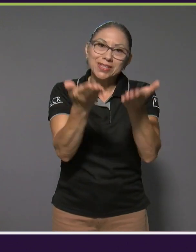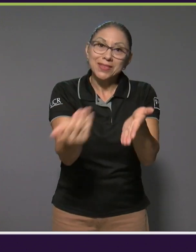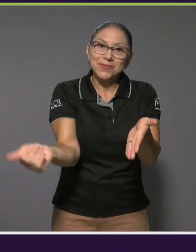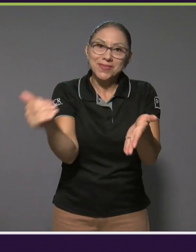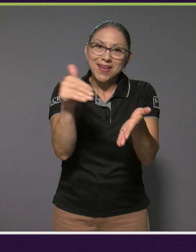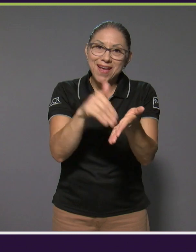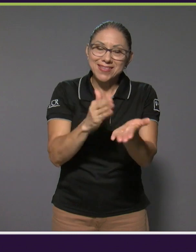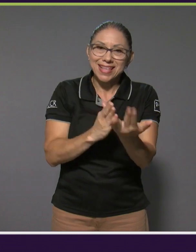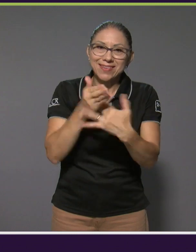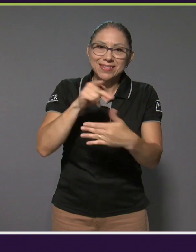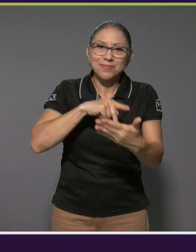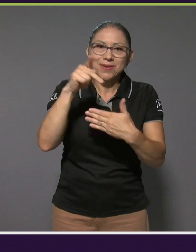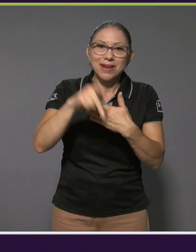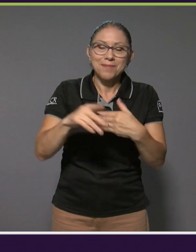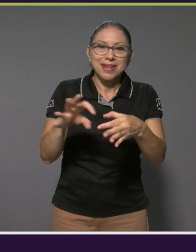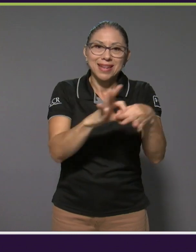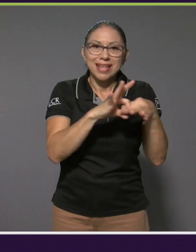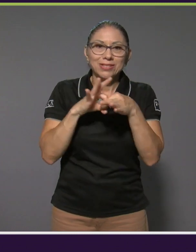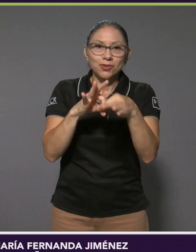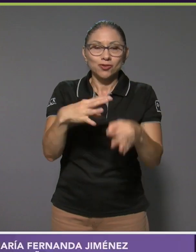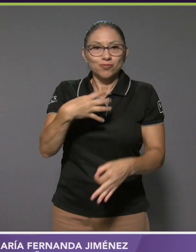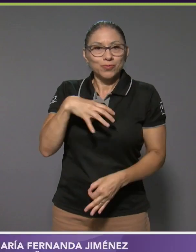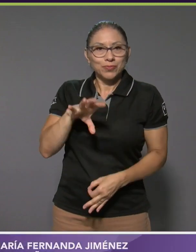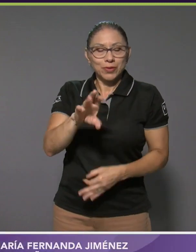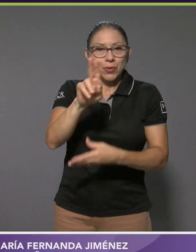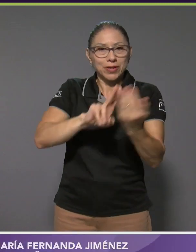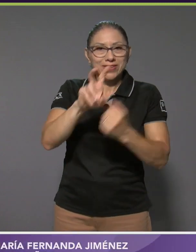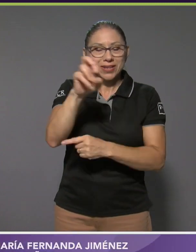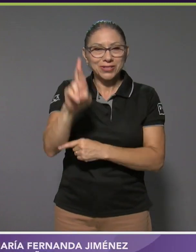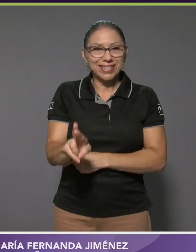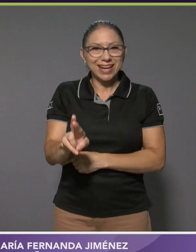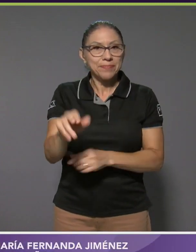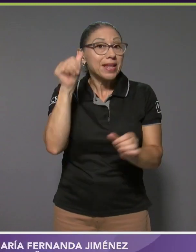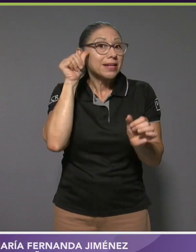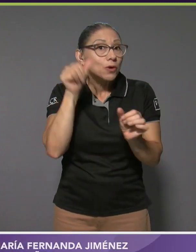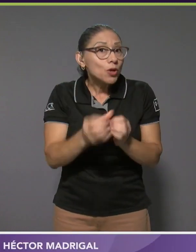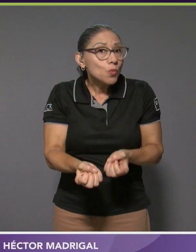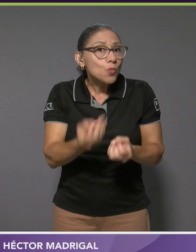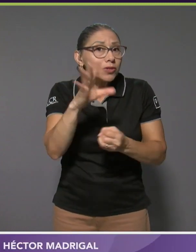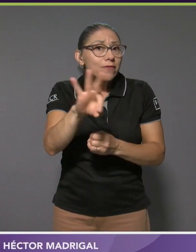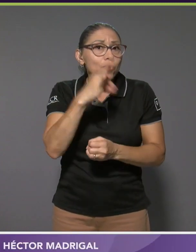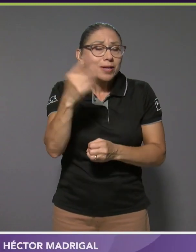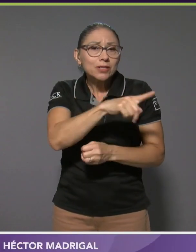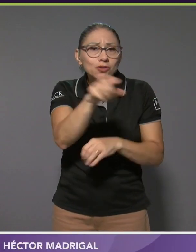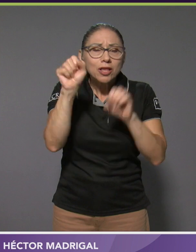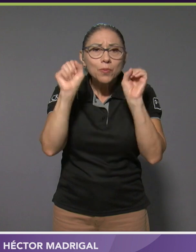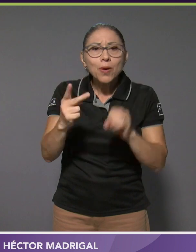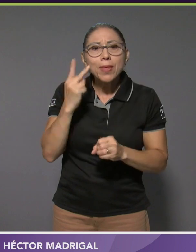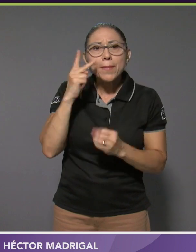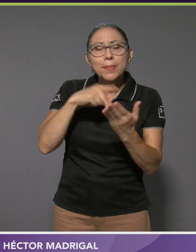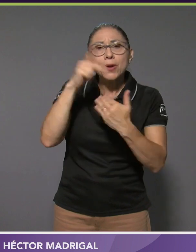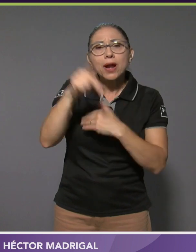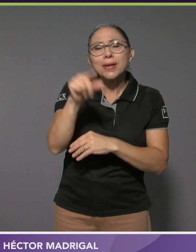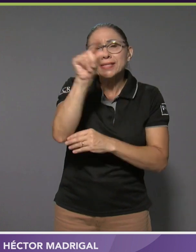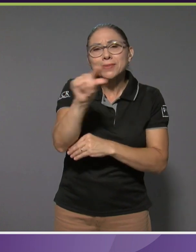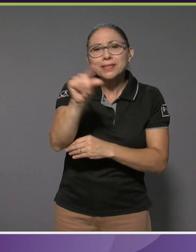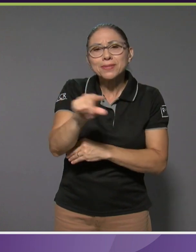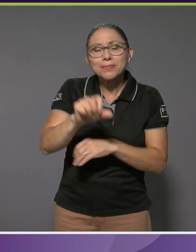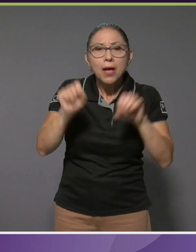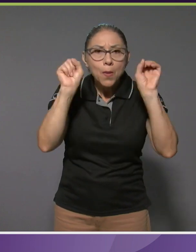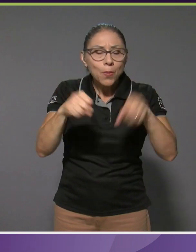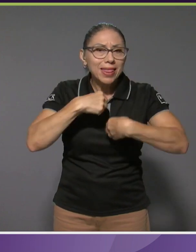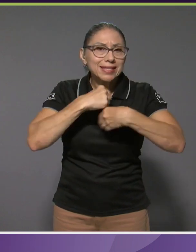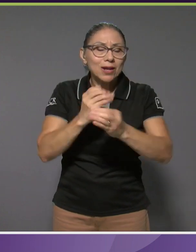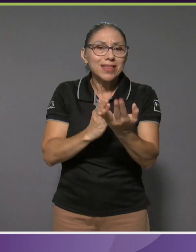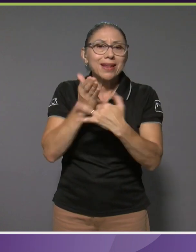más a través de Nexus Producción de la Universidad de Costa Rica. Les recuerdo que hay muchas vías para acceder a nuestra edición semanal. Nos puede ver a través de